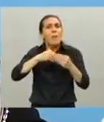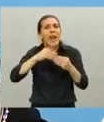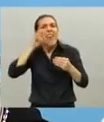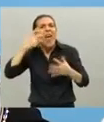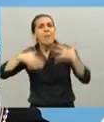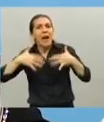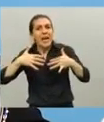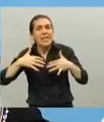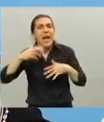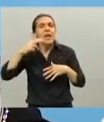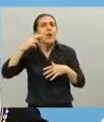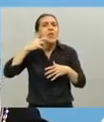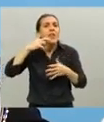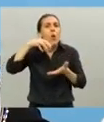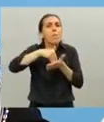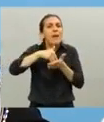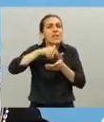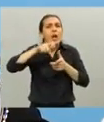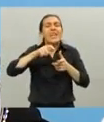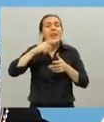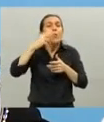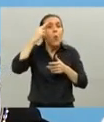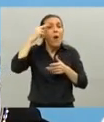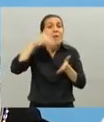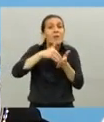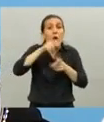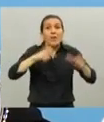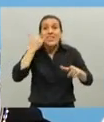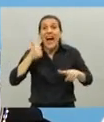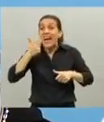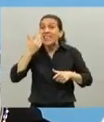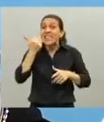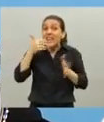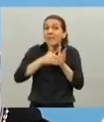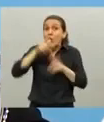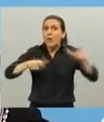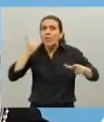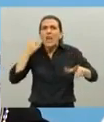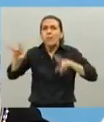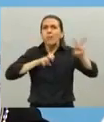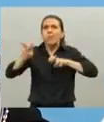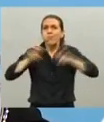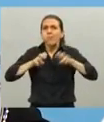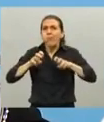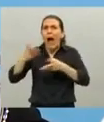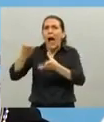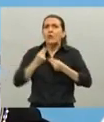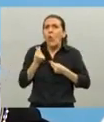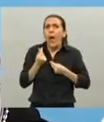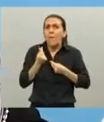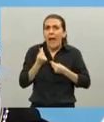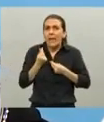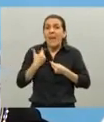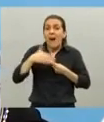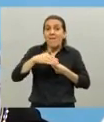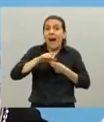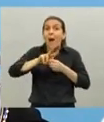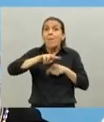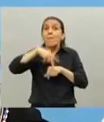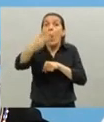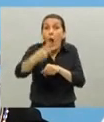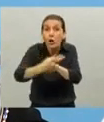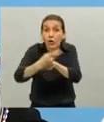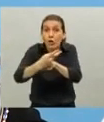personas ya fue cobrado por 6 millones de personas. Y estamos trabajando para que reciban un segundo ingreso